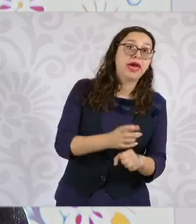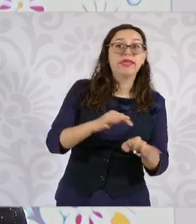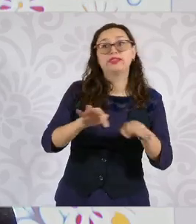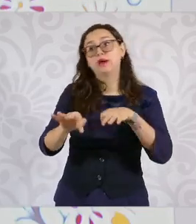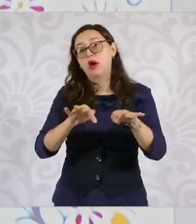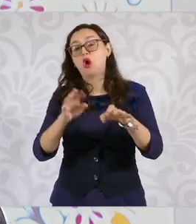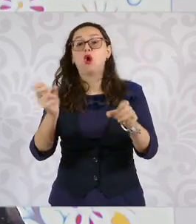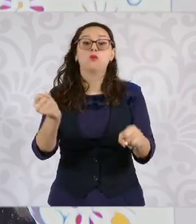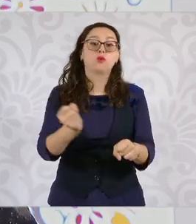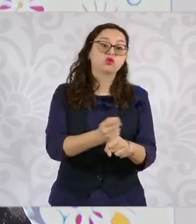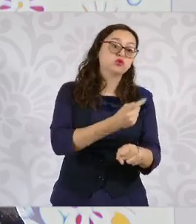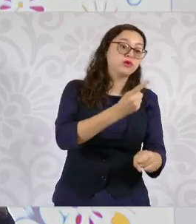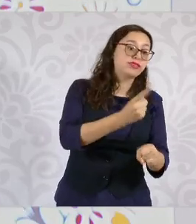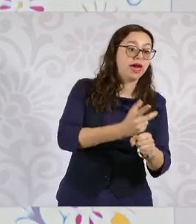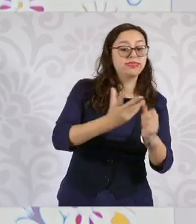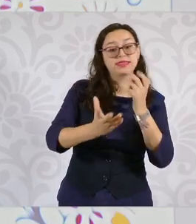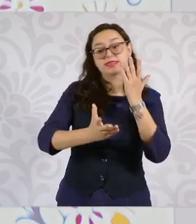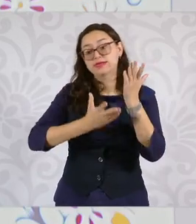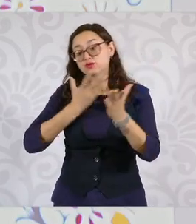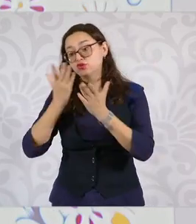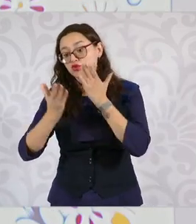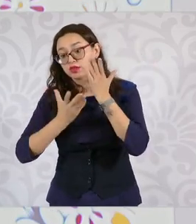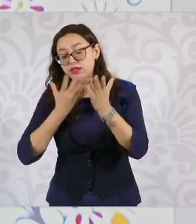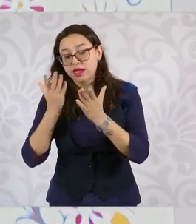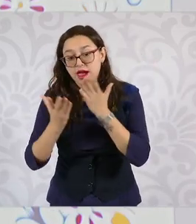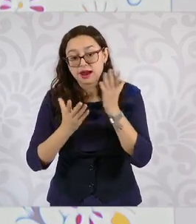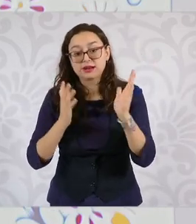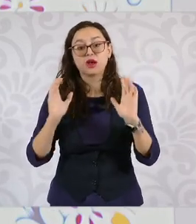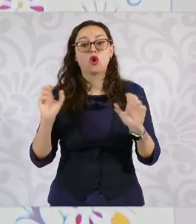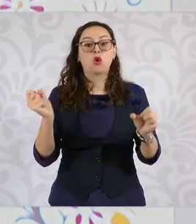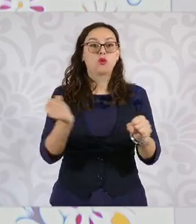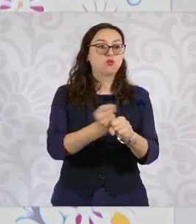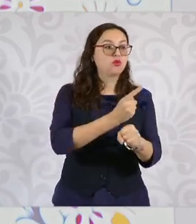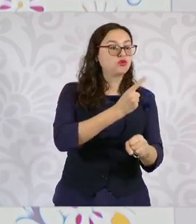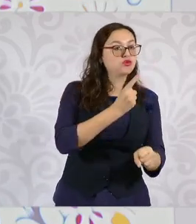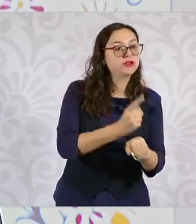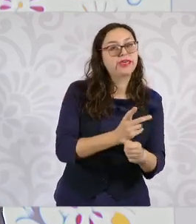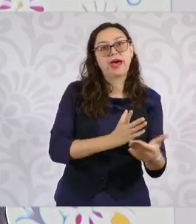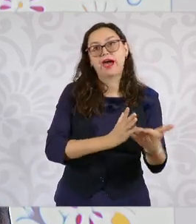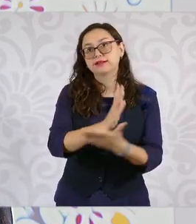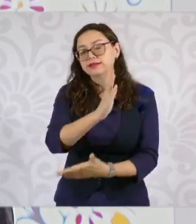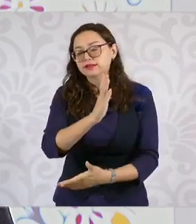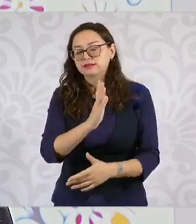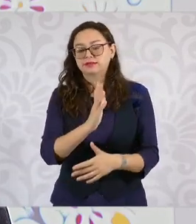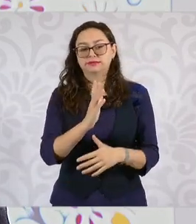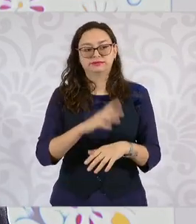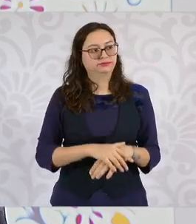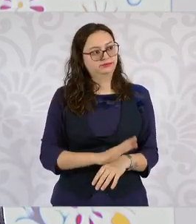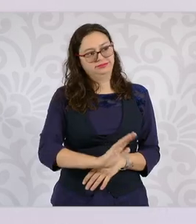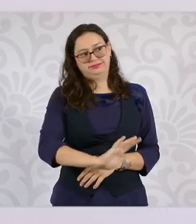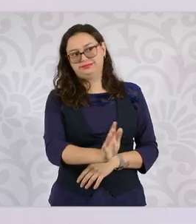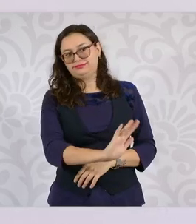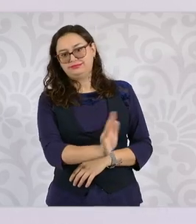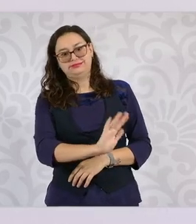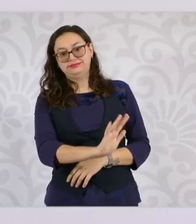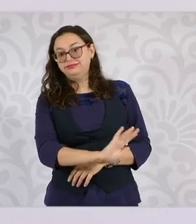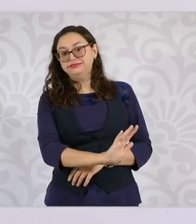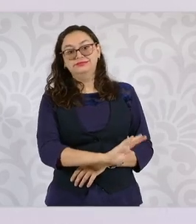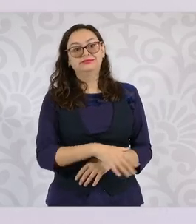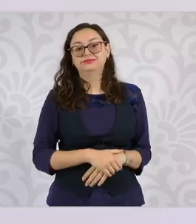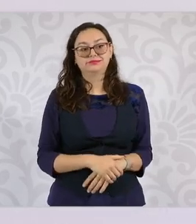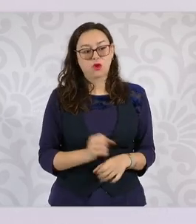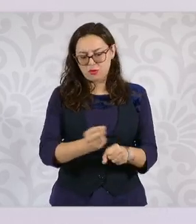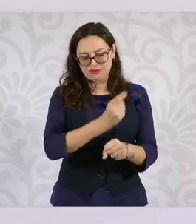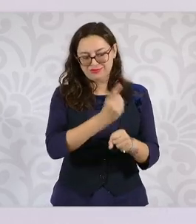la joven de tener acceso a la escuela. Lo que nosotros concebimos es que son